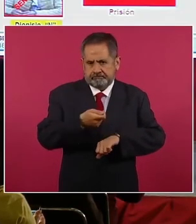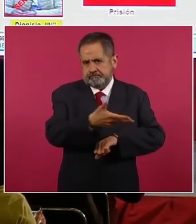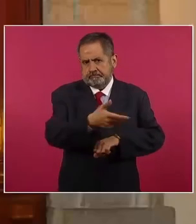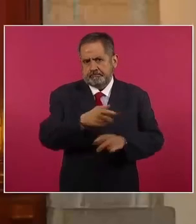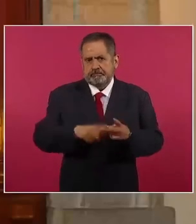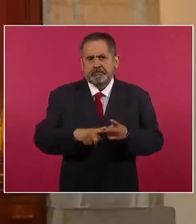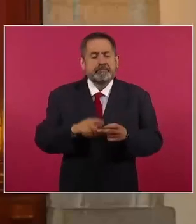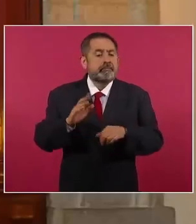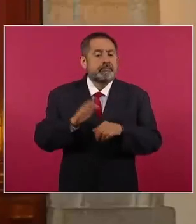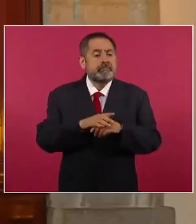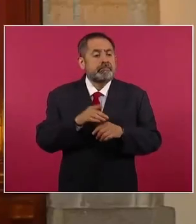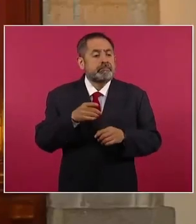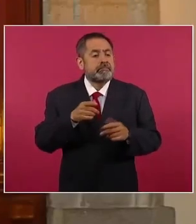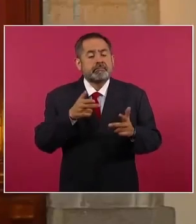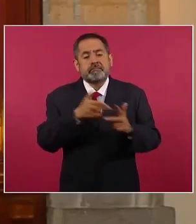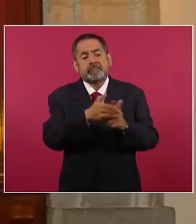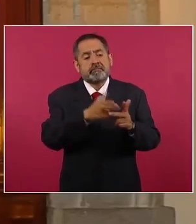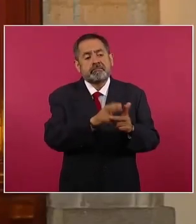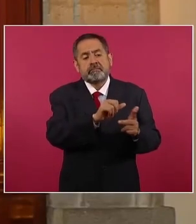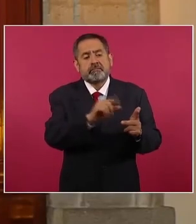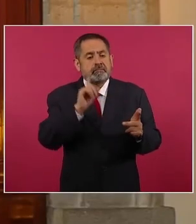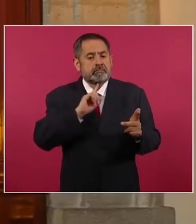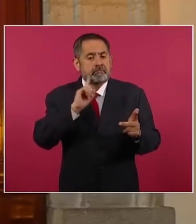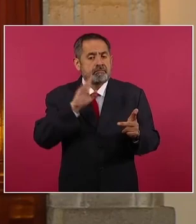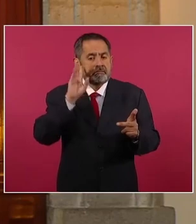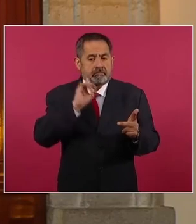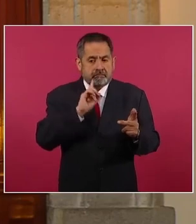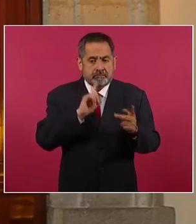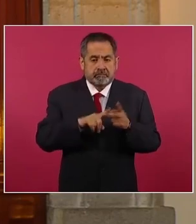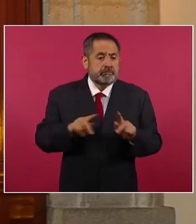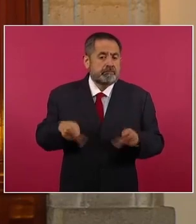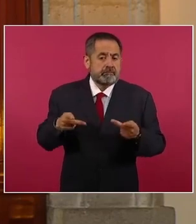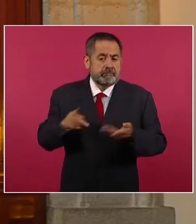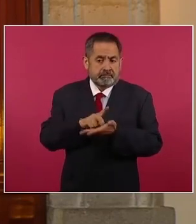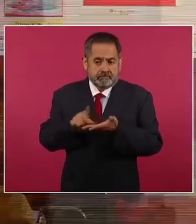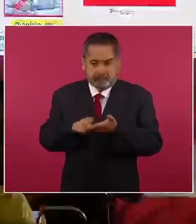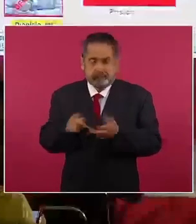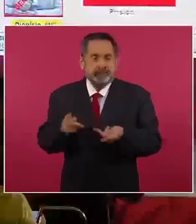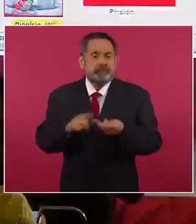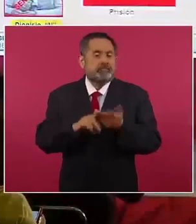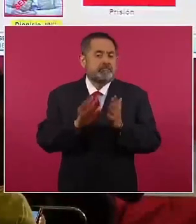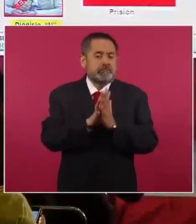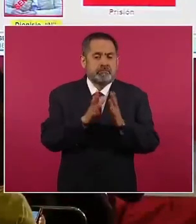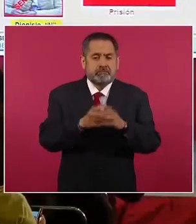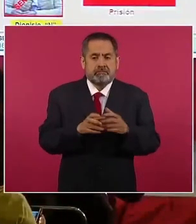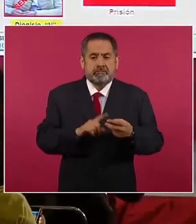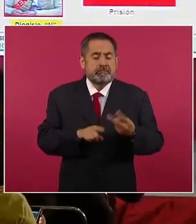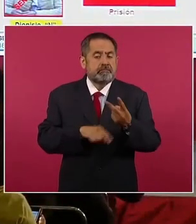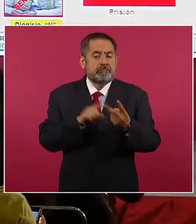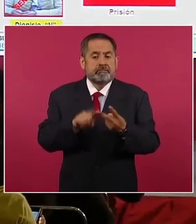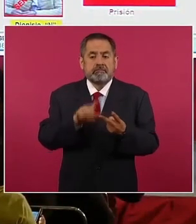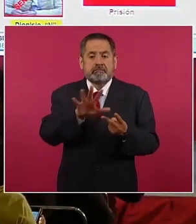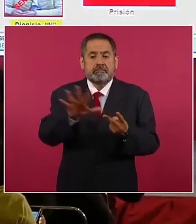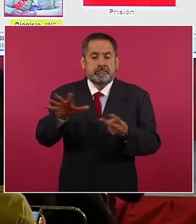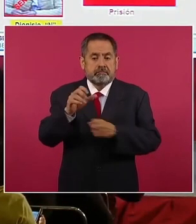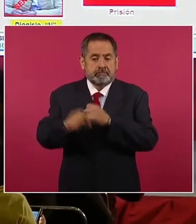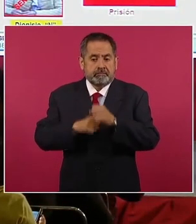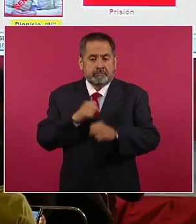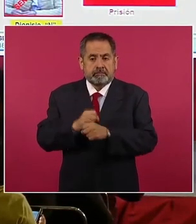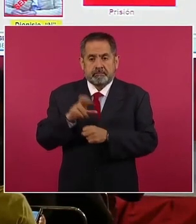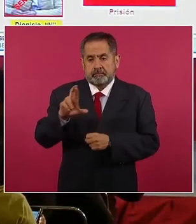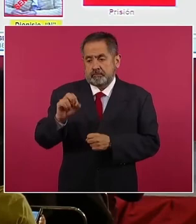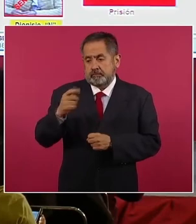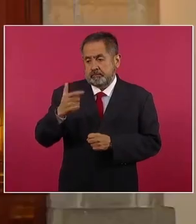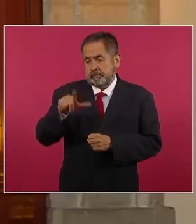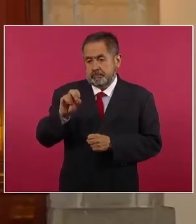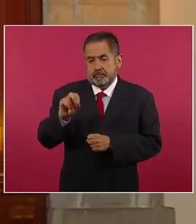de feminicidio, narcomenudeo y cohecho, 55 años en contra de Carlos y Rogelio N por homicidio